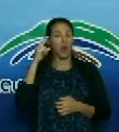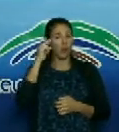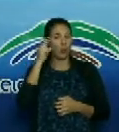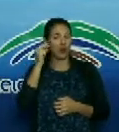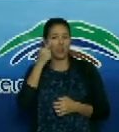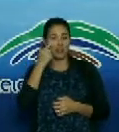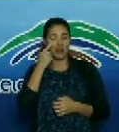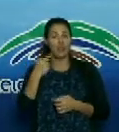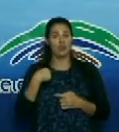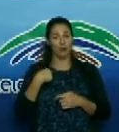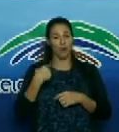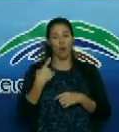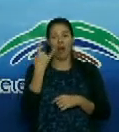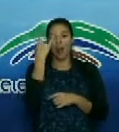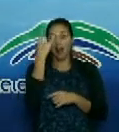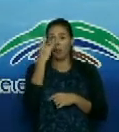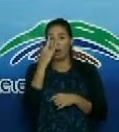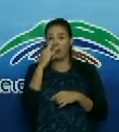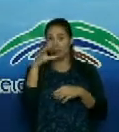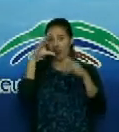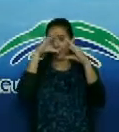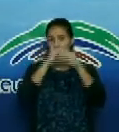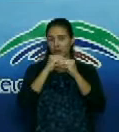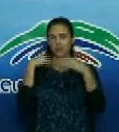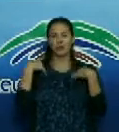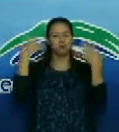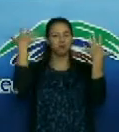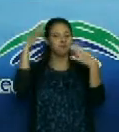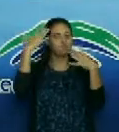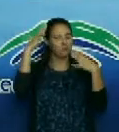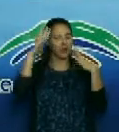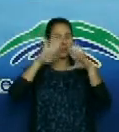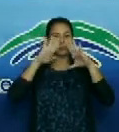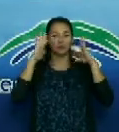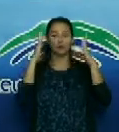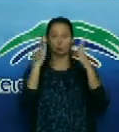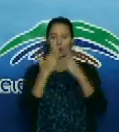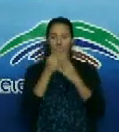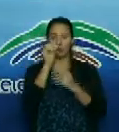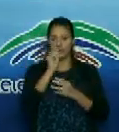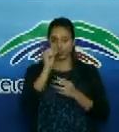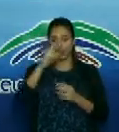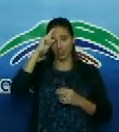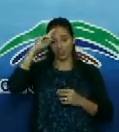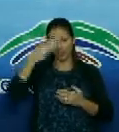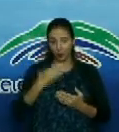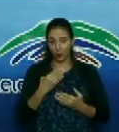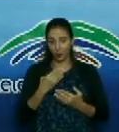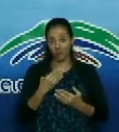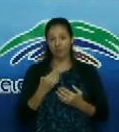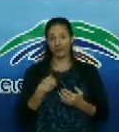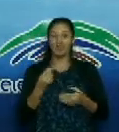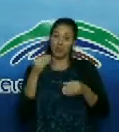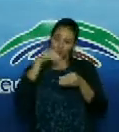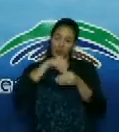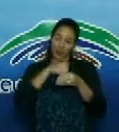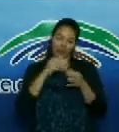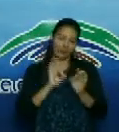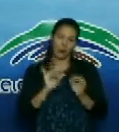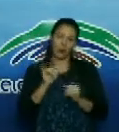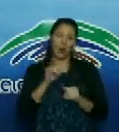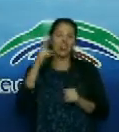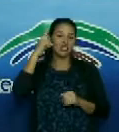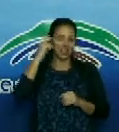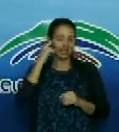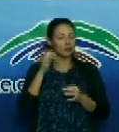al balcón a ese aplauso que se da para todos los profesionales de la salud que bueno también me encuentro dentro de ello pero bueno él es